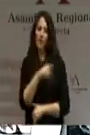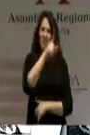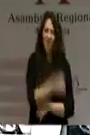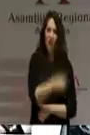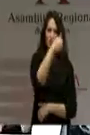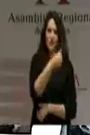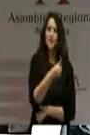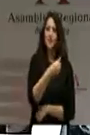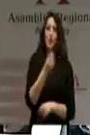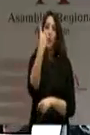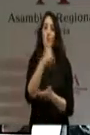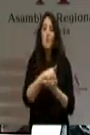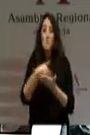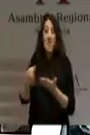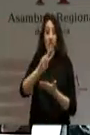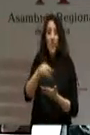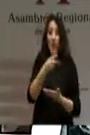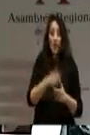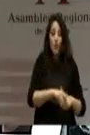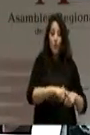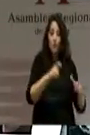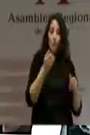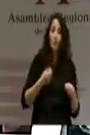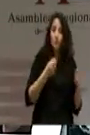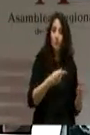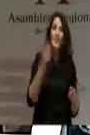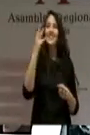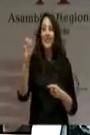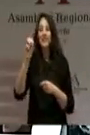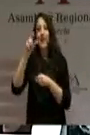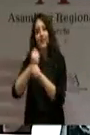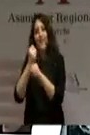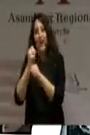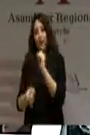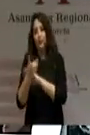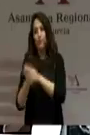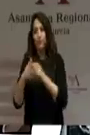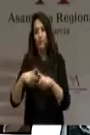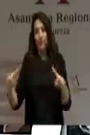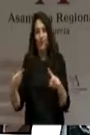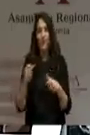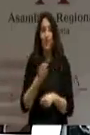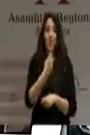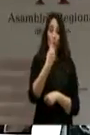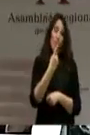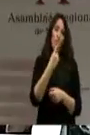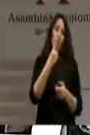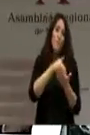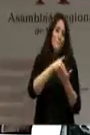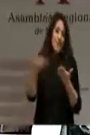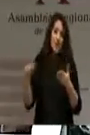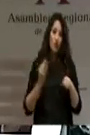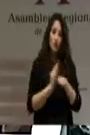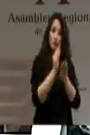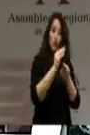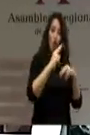dependencia se generan 30 empleos estables, frente a los 17 que genera cada millón invertido en obra